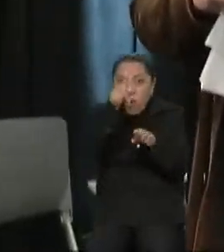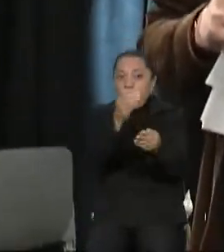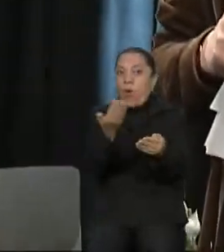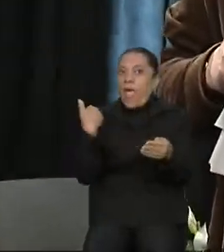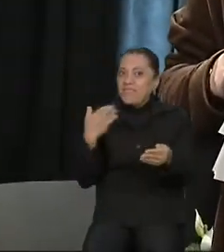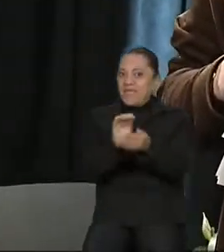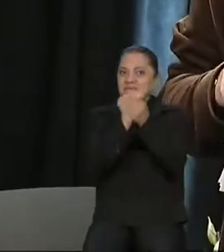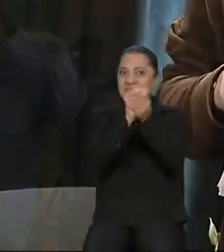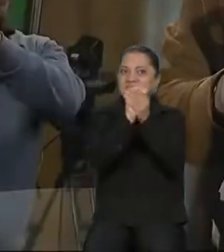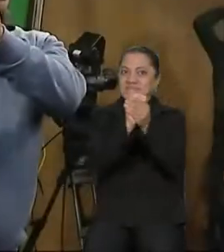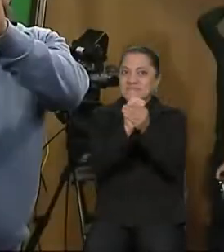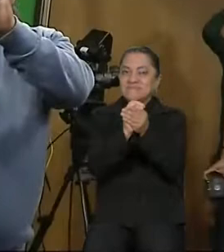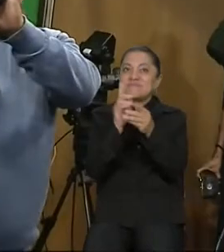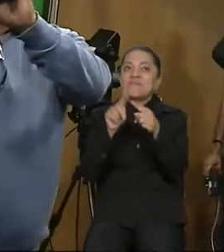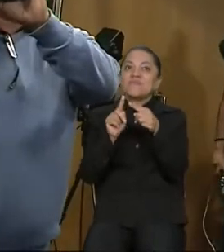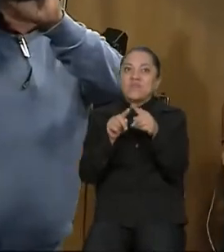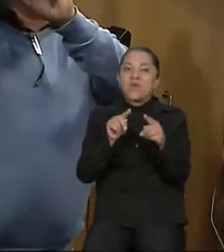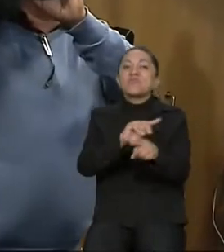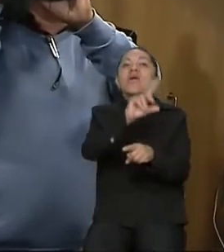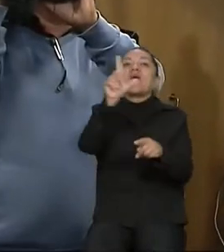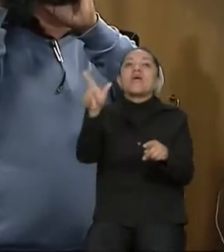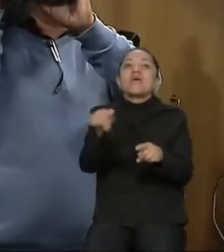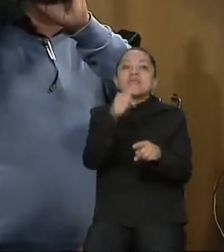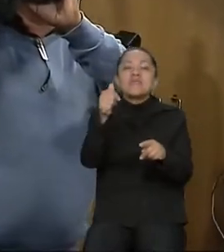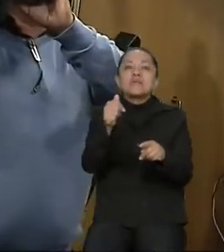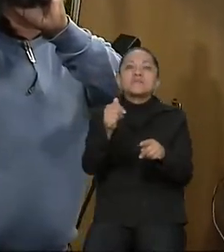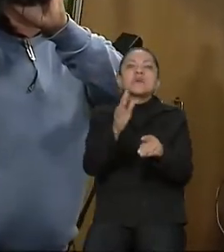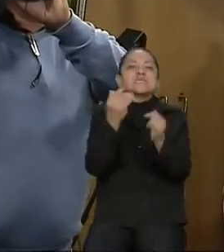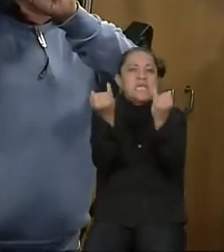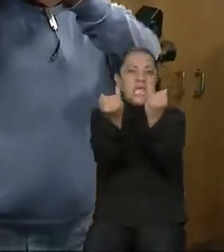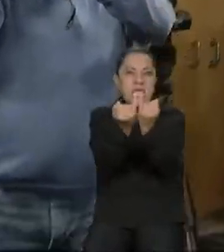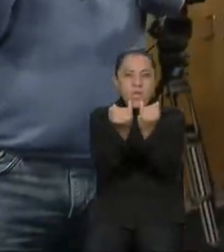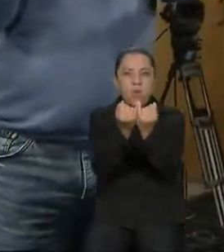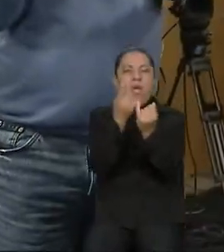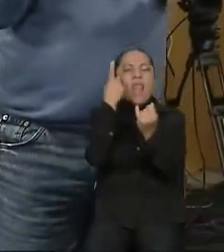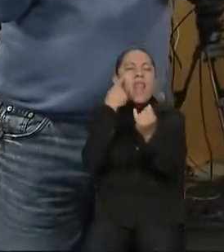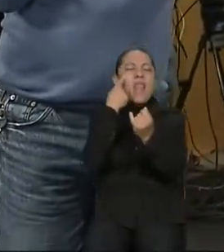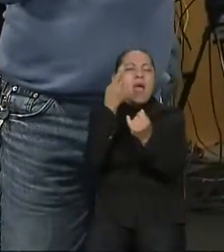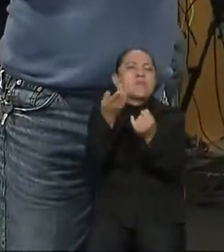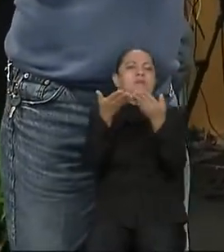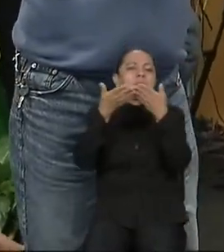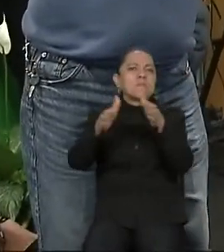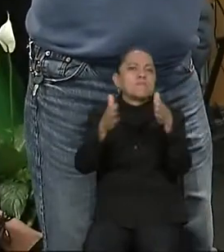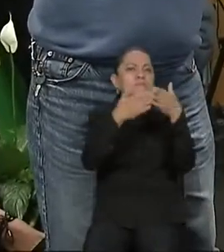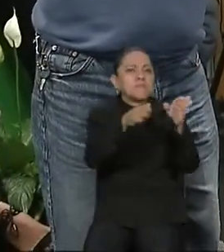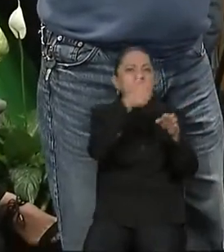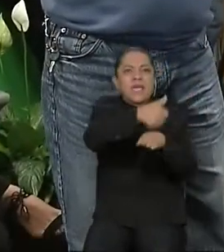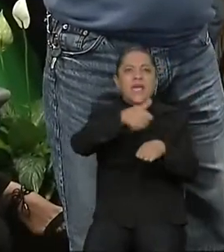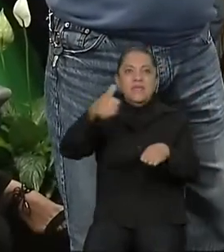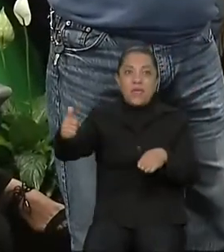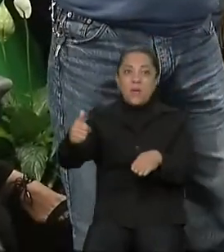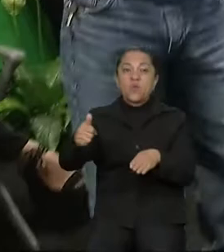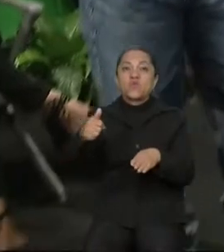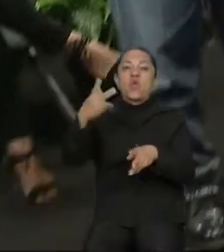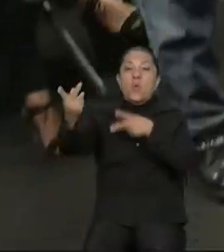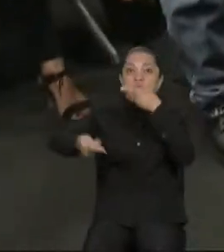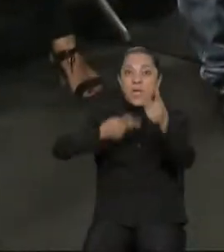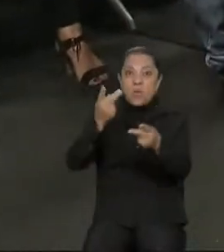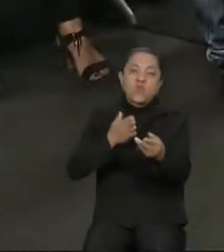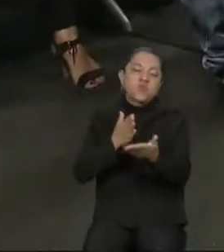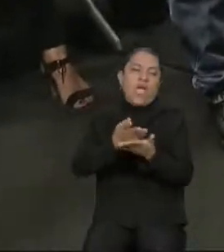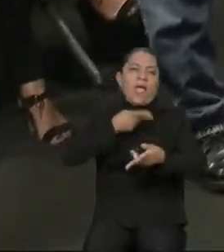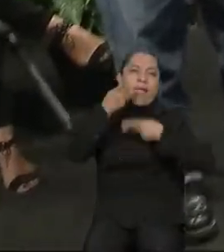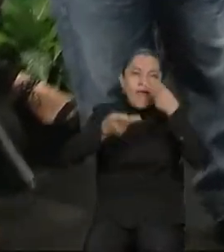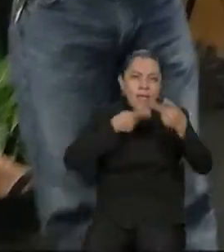sorteo para definir el orden de la ronda de apertura, decir, la intervención inicial de cada una y de cada uno de ustedes. Además, también se eligió el